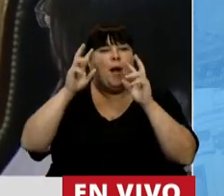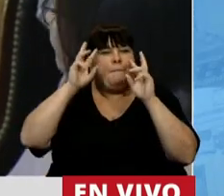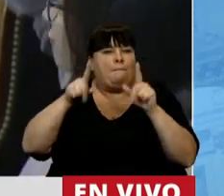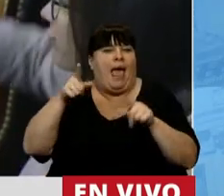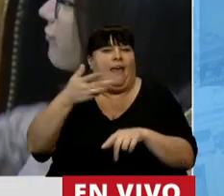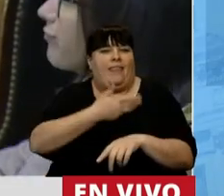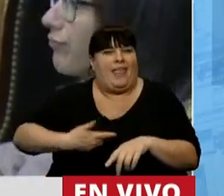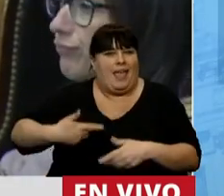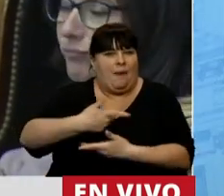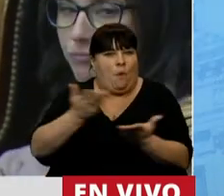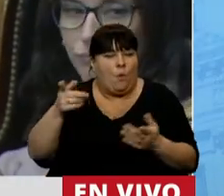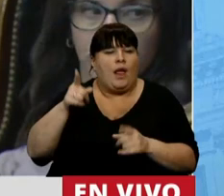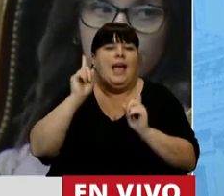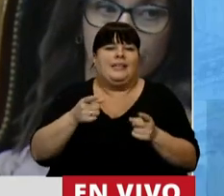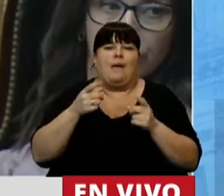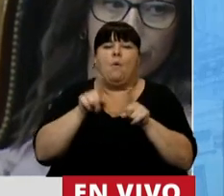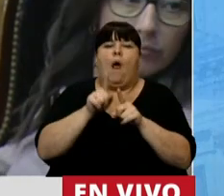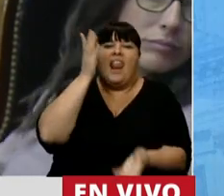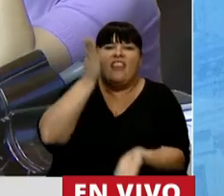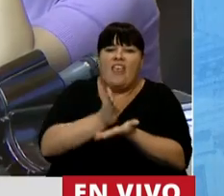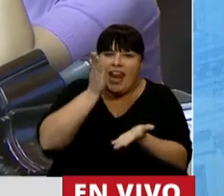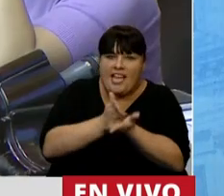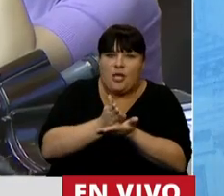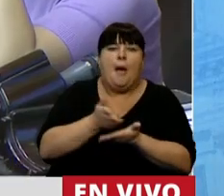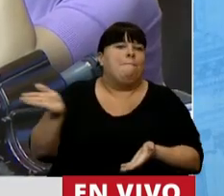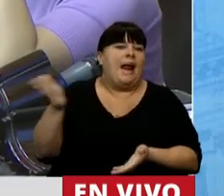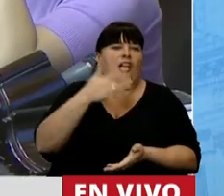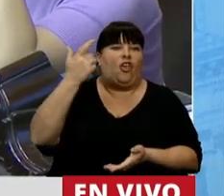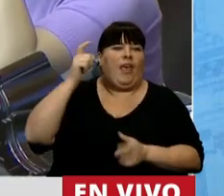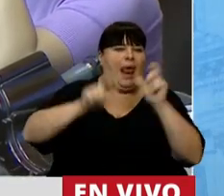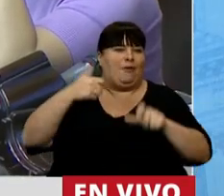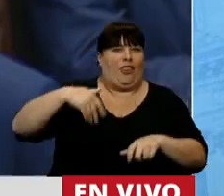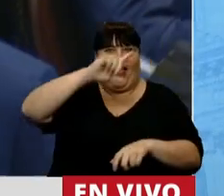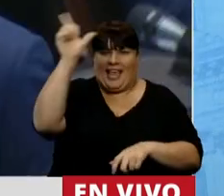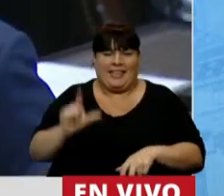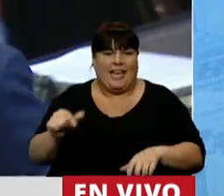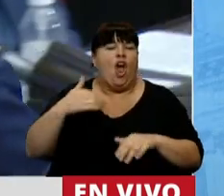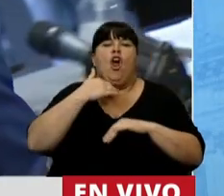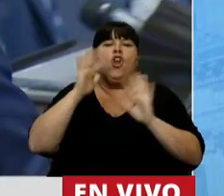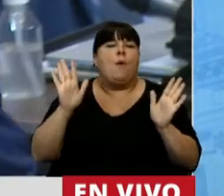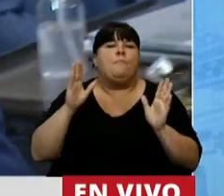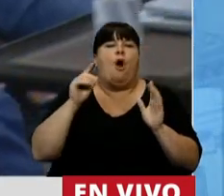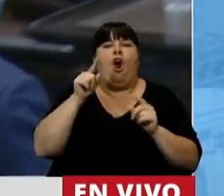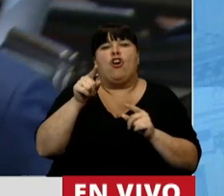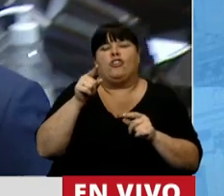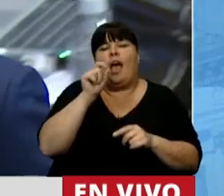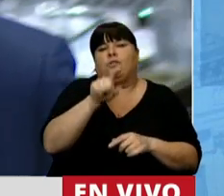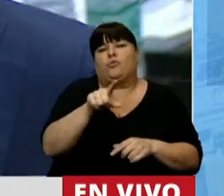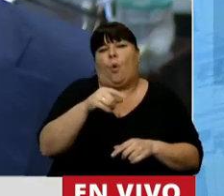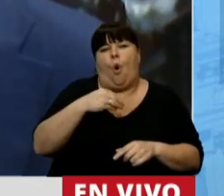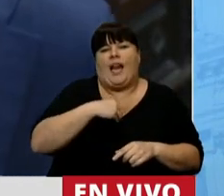públicas y las consolidan como derechos para todos los argentinos, más allá de las confesiones